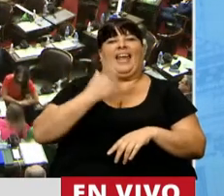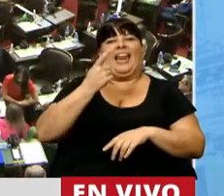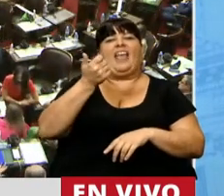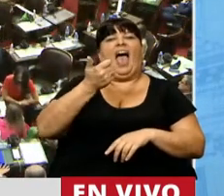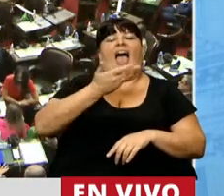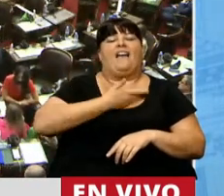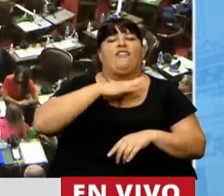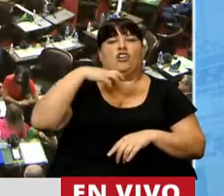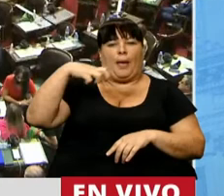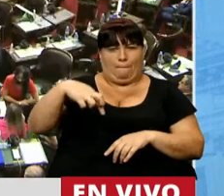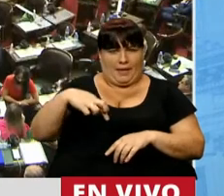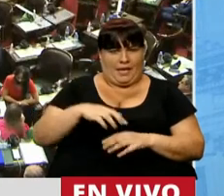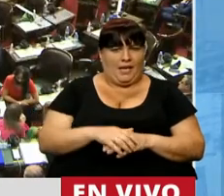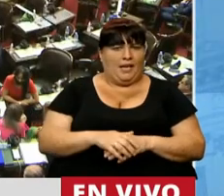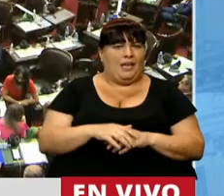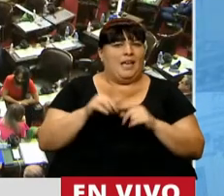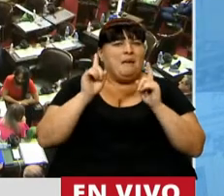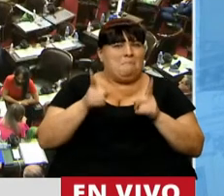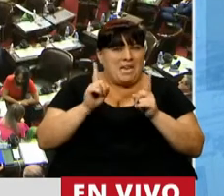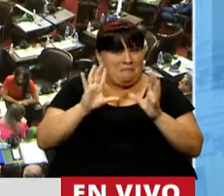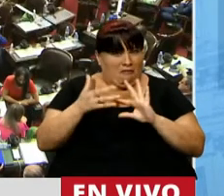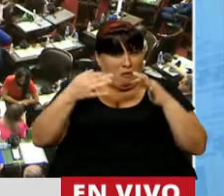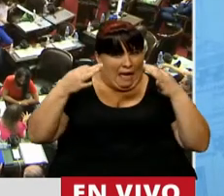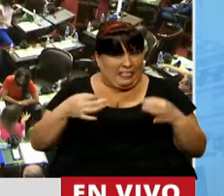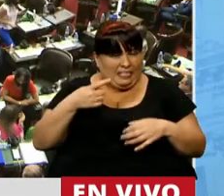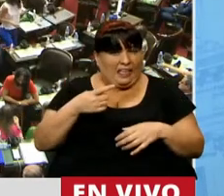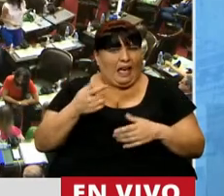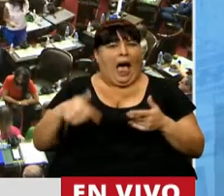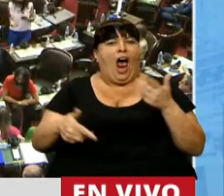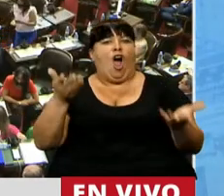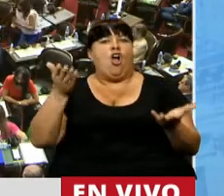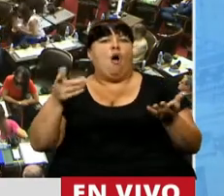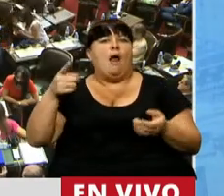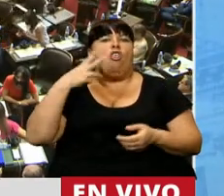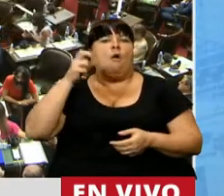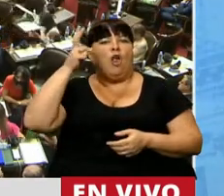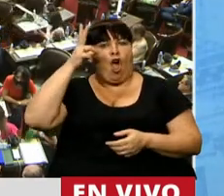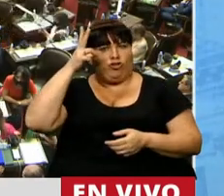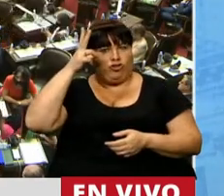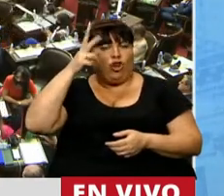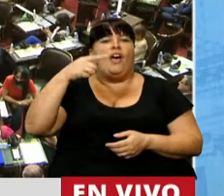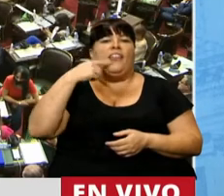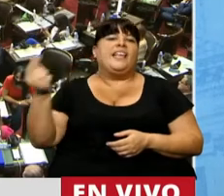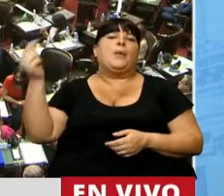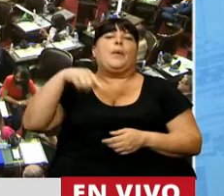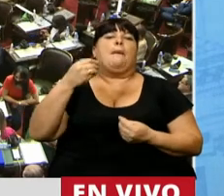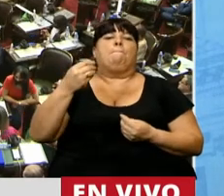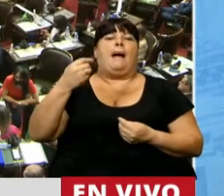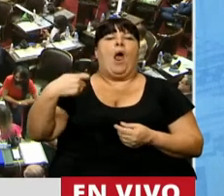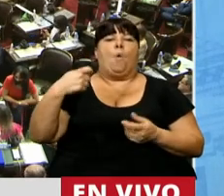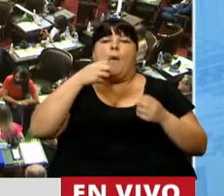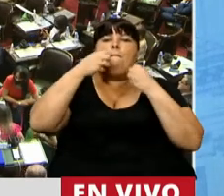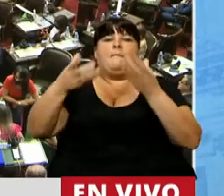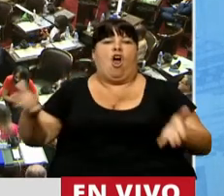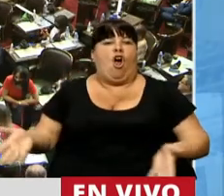las AFJP. Con la misma épica nos contaron en el 2008 que venían a poner de pie a los